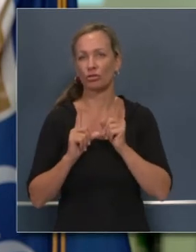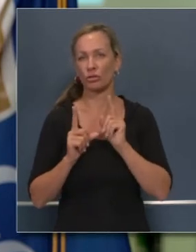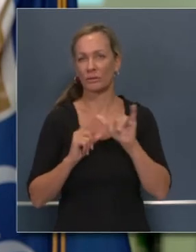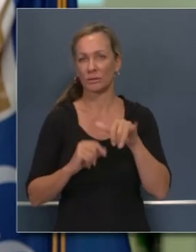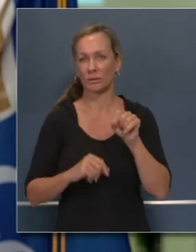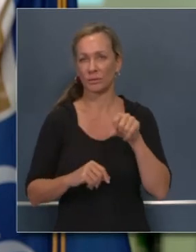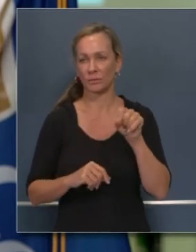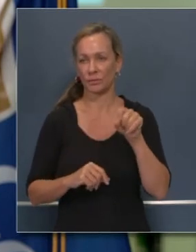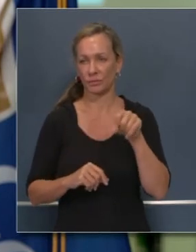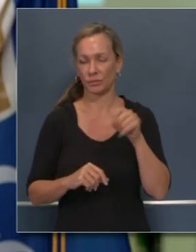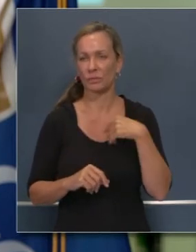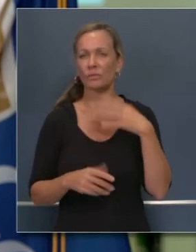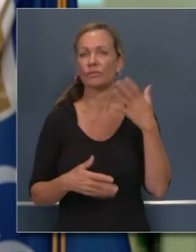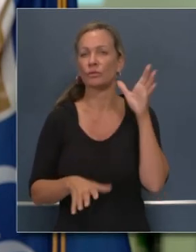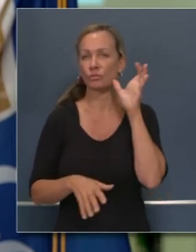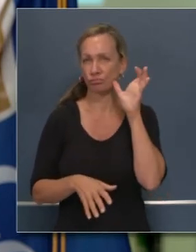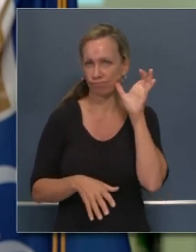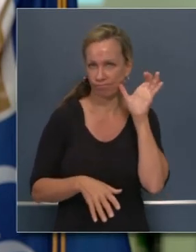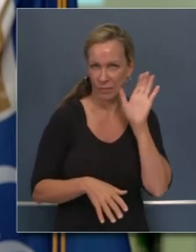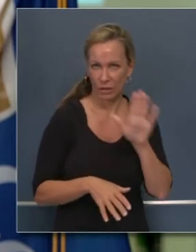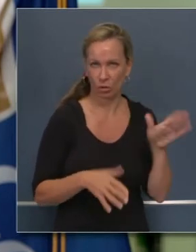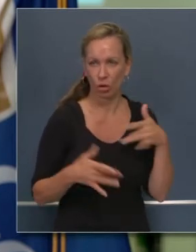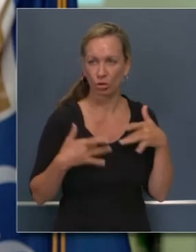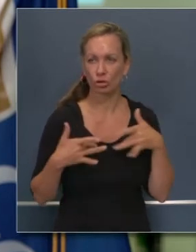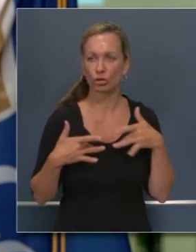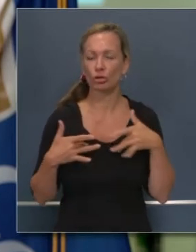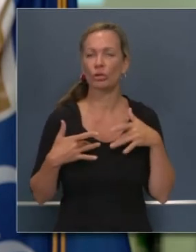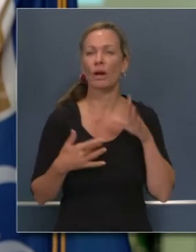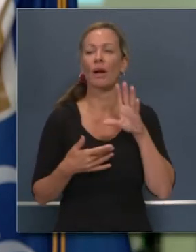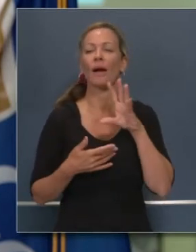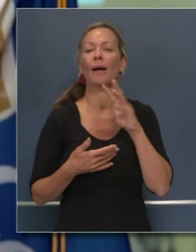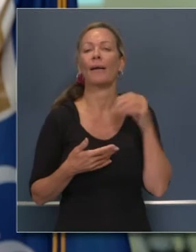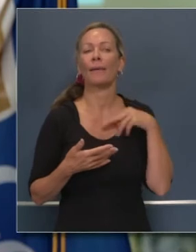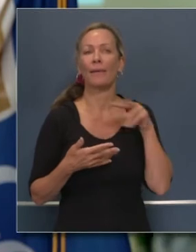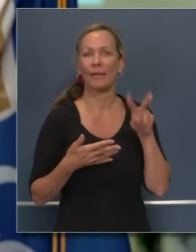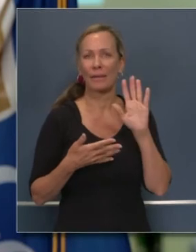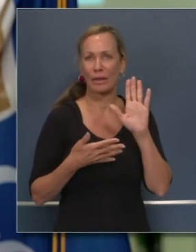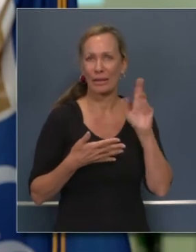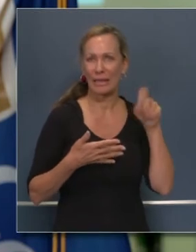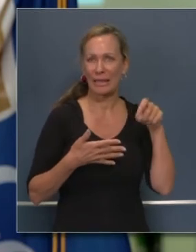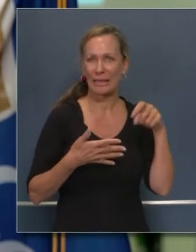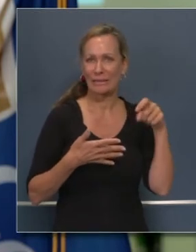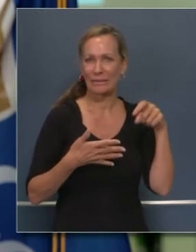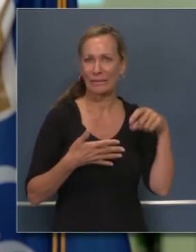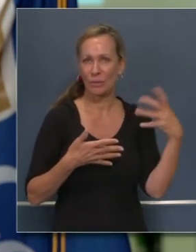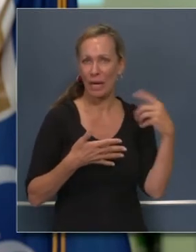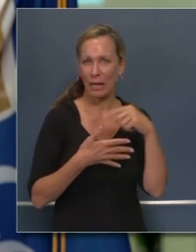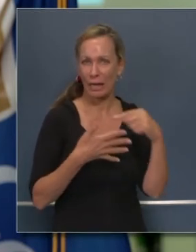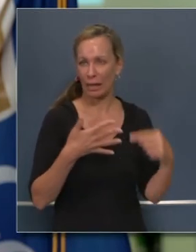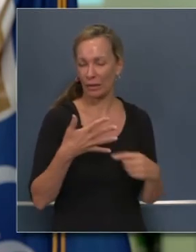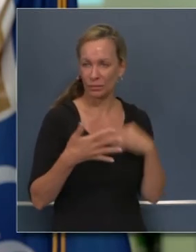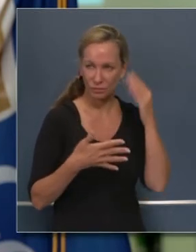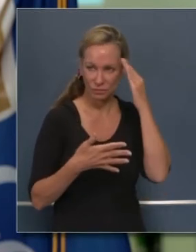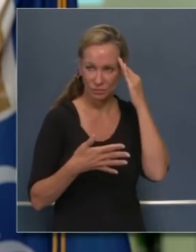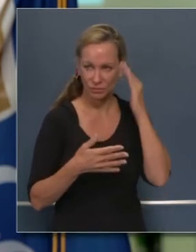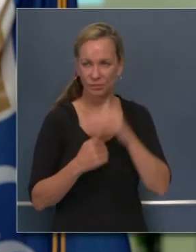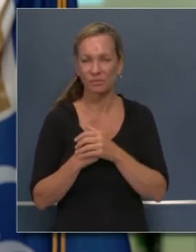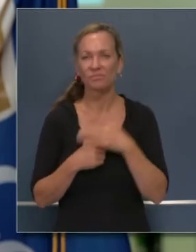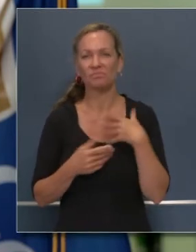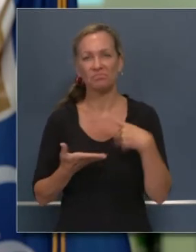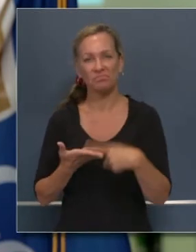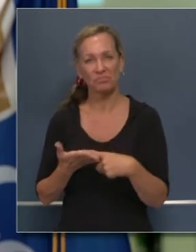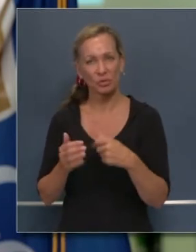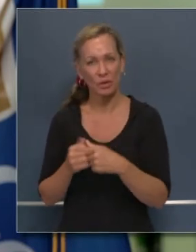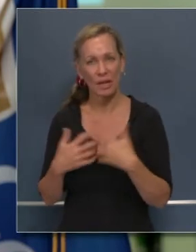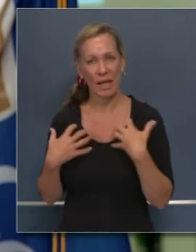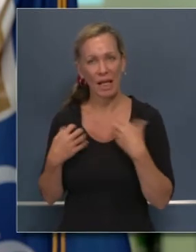en sus preocupaciones y sus críticas son parte importante de nuestras conversaciones que hemos avanzado con oficiales de la